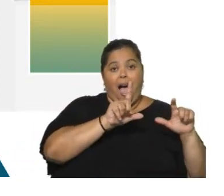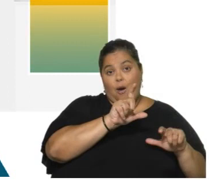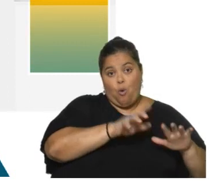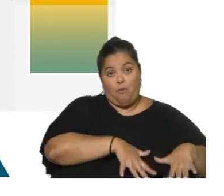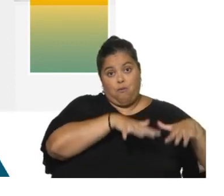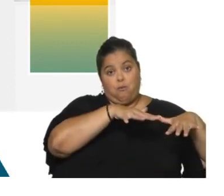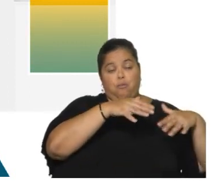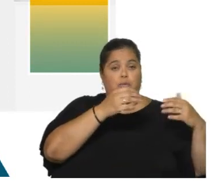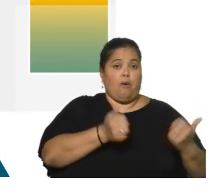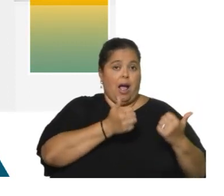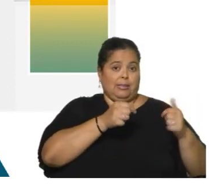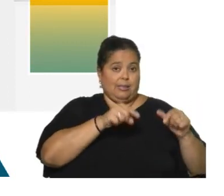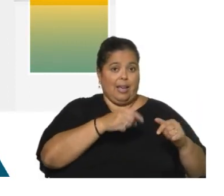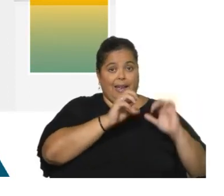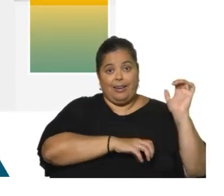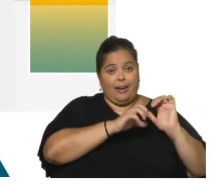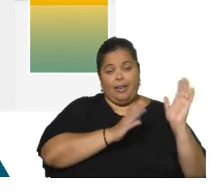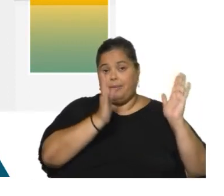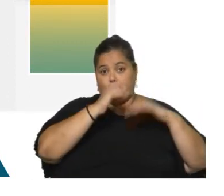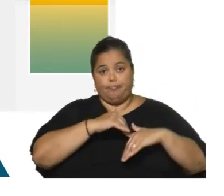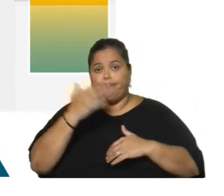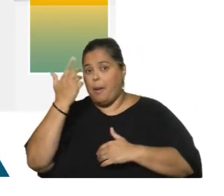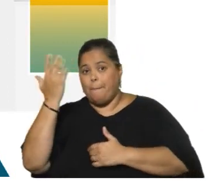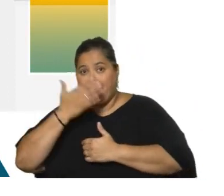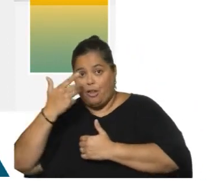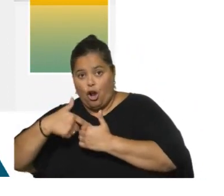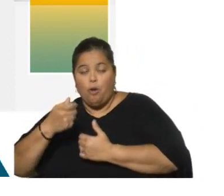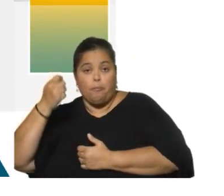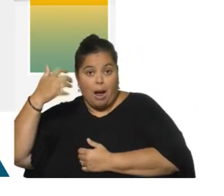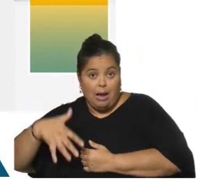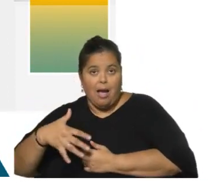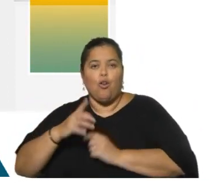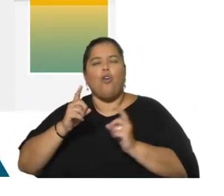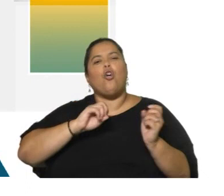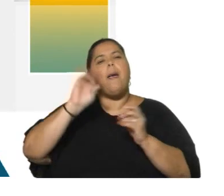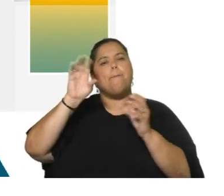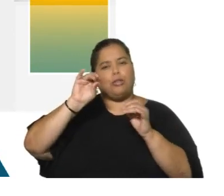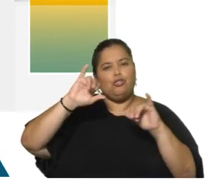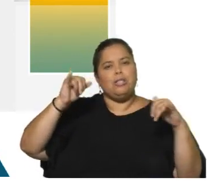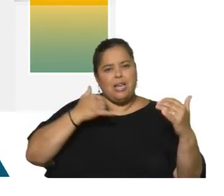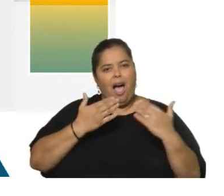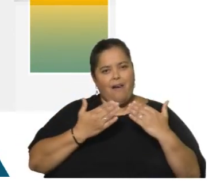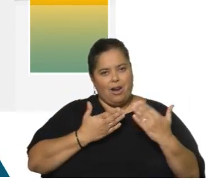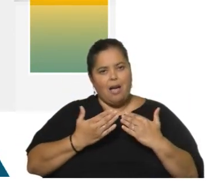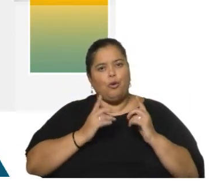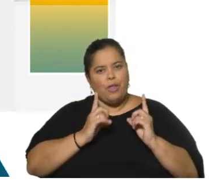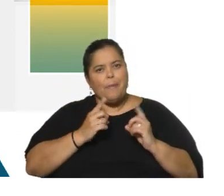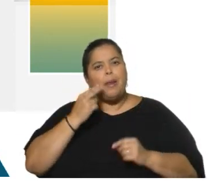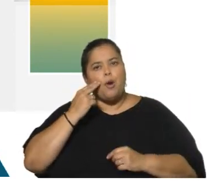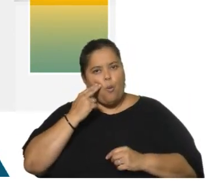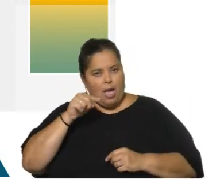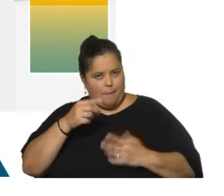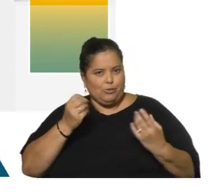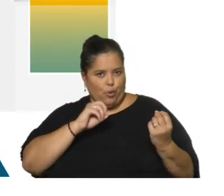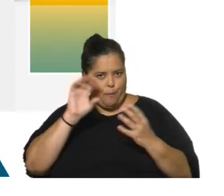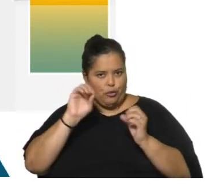del déficit hídrico. Bueno, las exportaciones, hemos estado hablando precisamente de eso, también los problemas que tenemos. Hay mucha